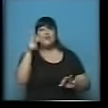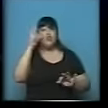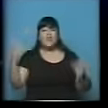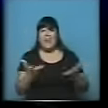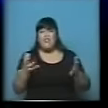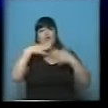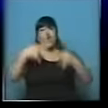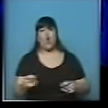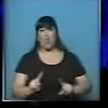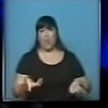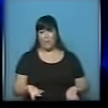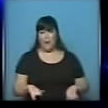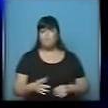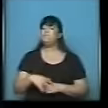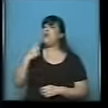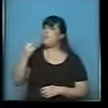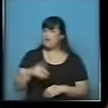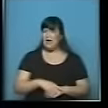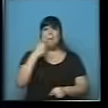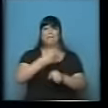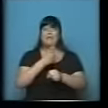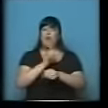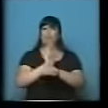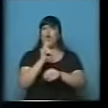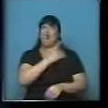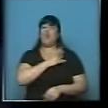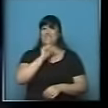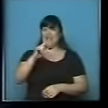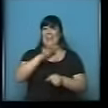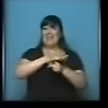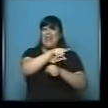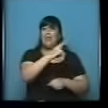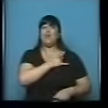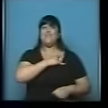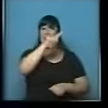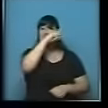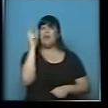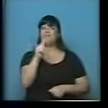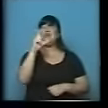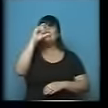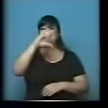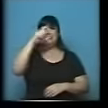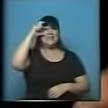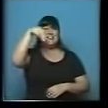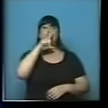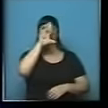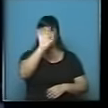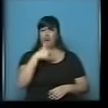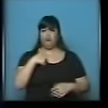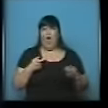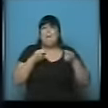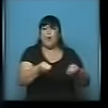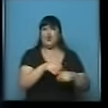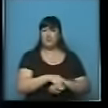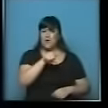tiempo. Mauricio Macri, la respuesta. En primer lugar, esa universidad de Tandí, que es la Universidad Nacional del Centro, es la que yo apoyé para